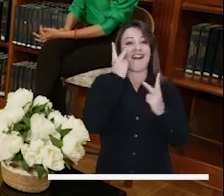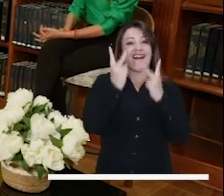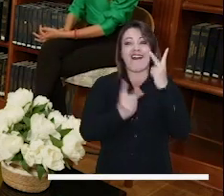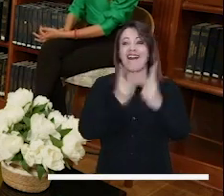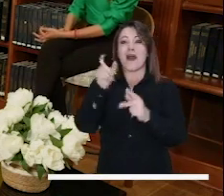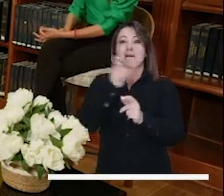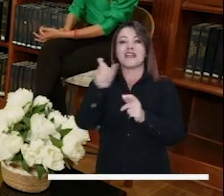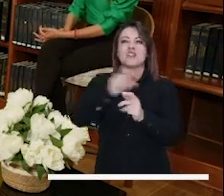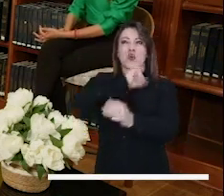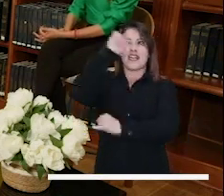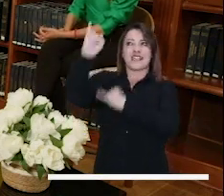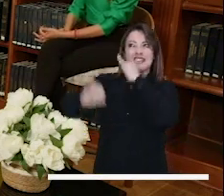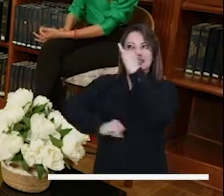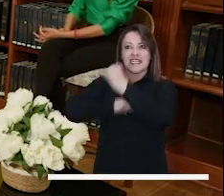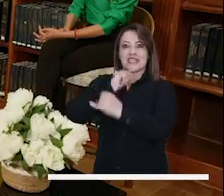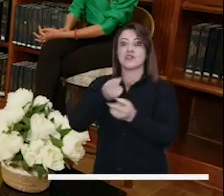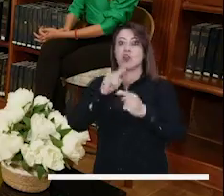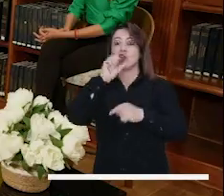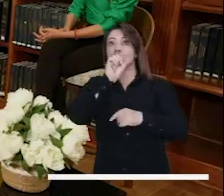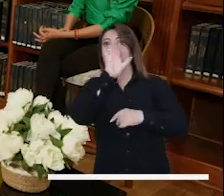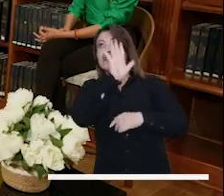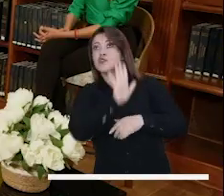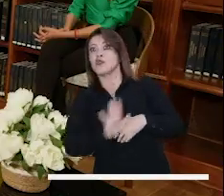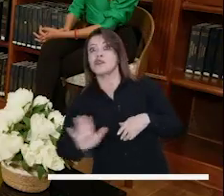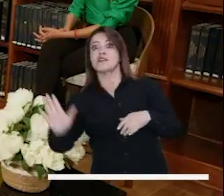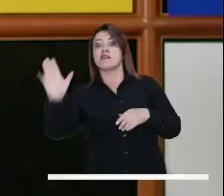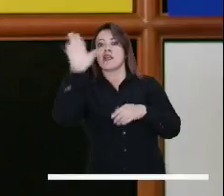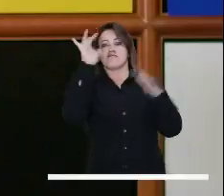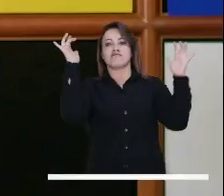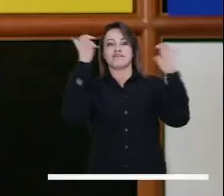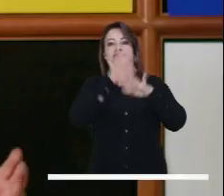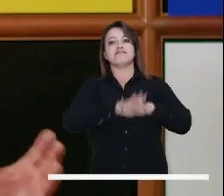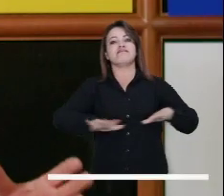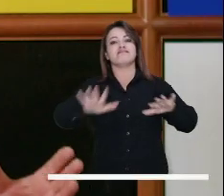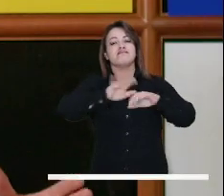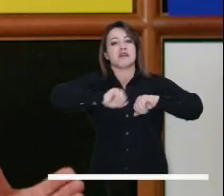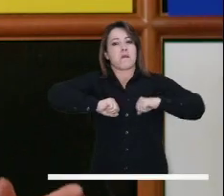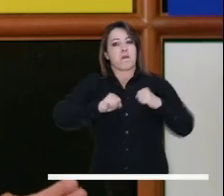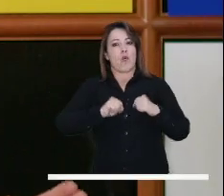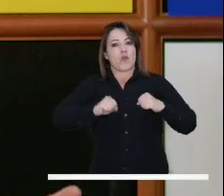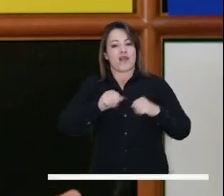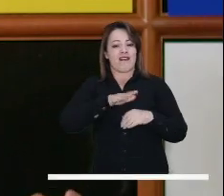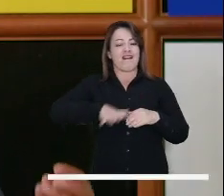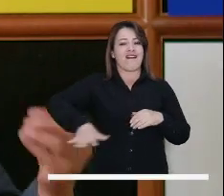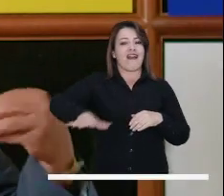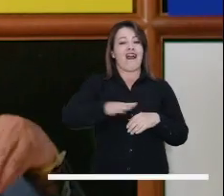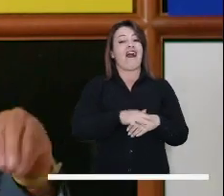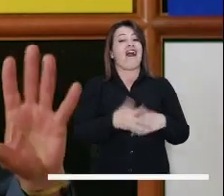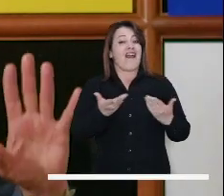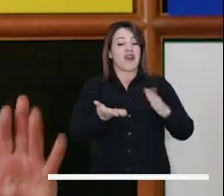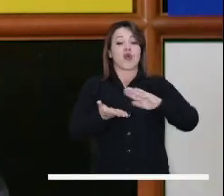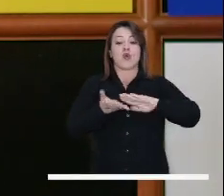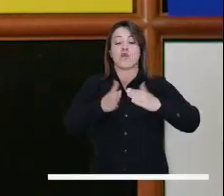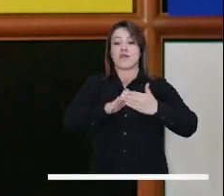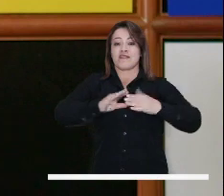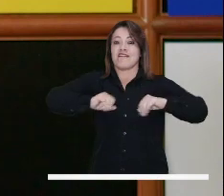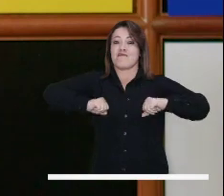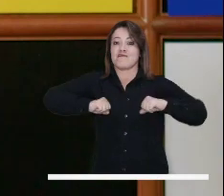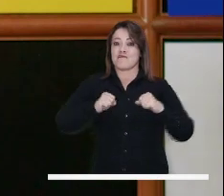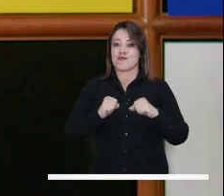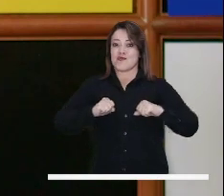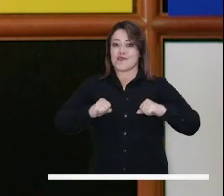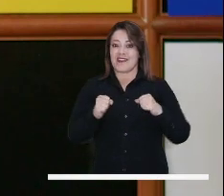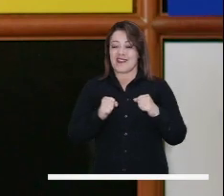a Bogotá, unos extranjeros, otros del resto del país, qué bueno sería que al menos la comunidad bogotana